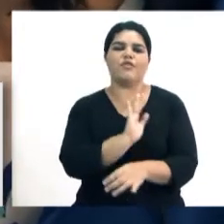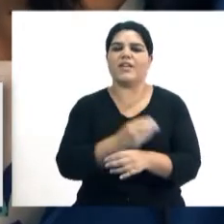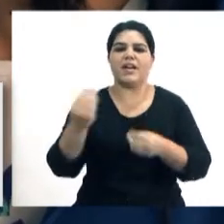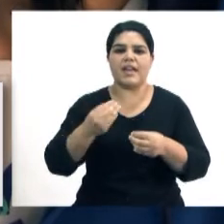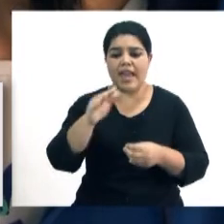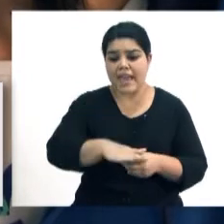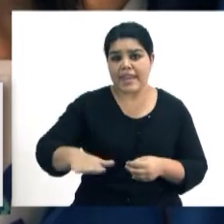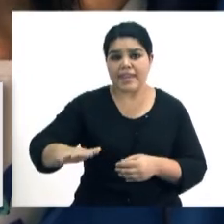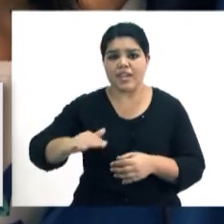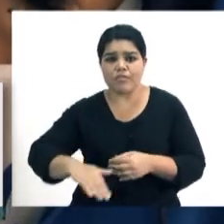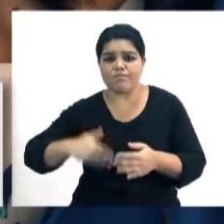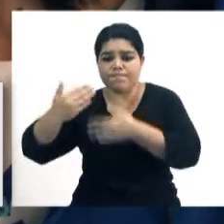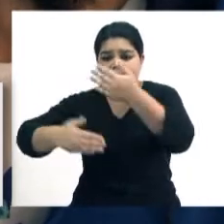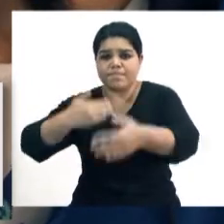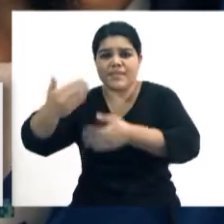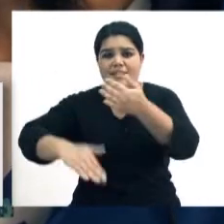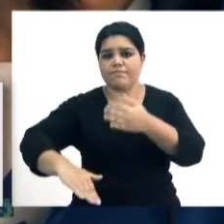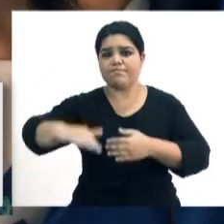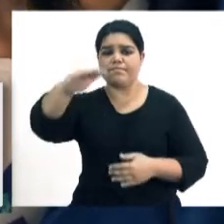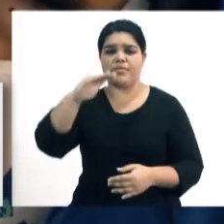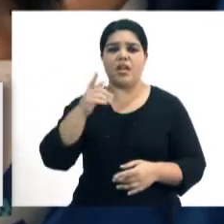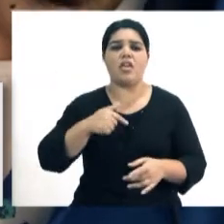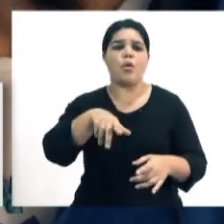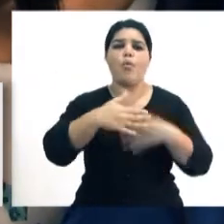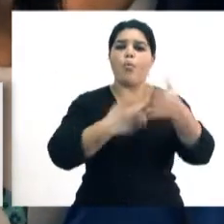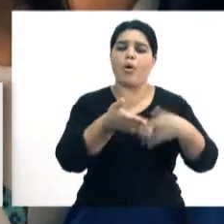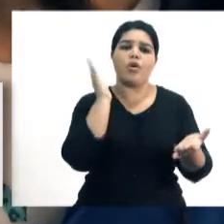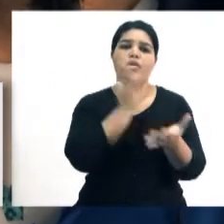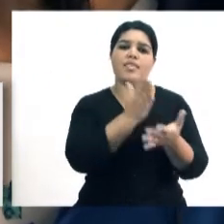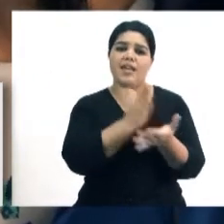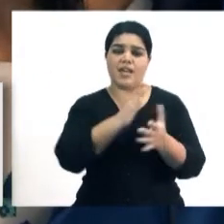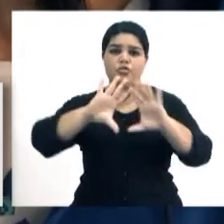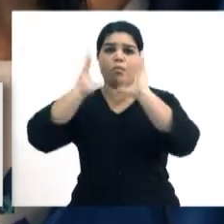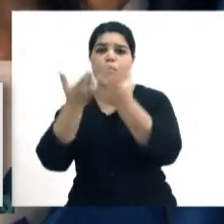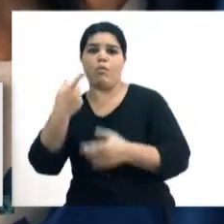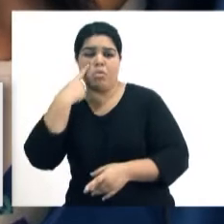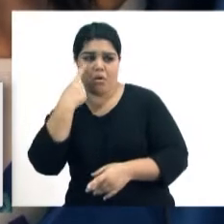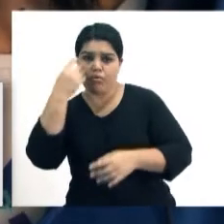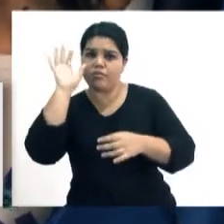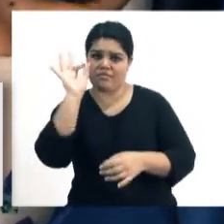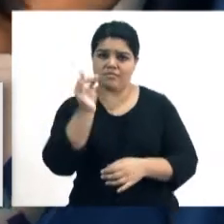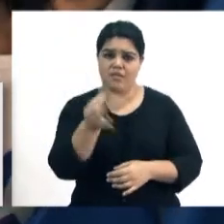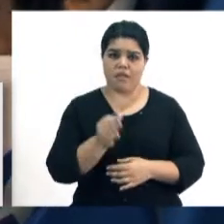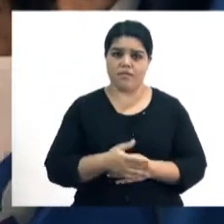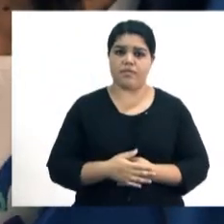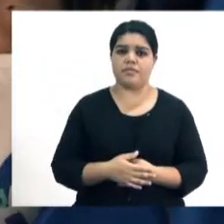para el desarrollo de la infancia, para un desarrollo óptimo. El juego es un derecho internacionalmente reconocido e inclusive